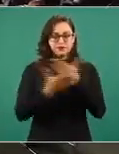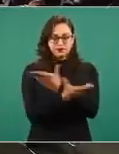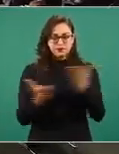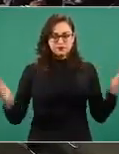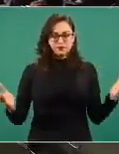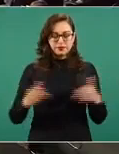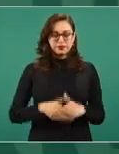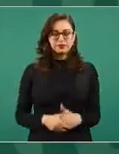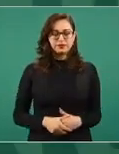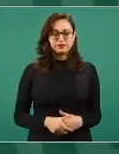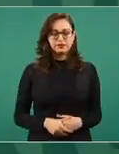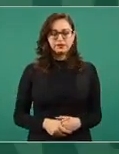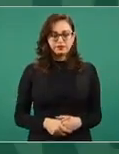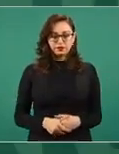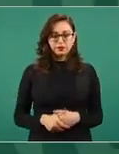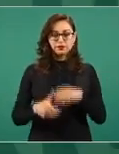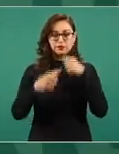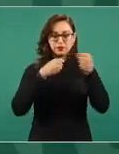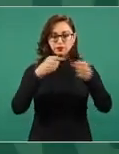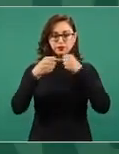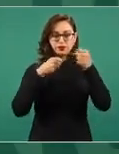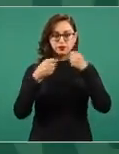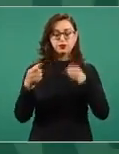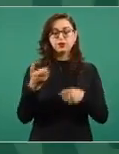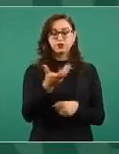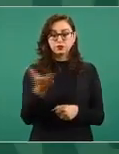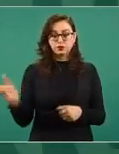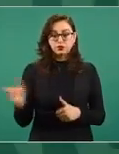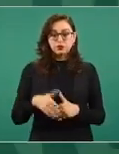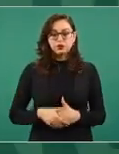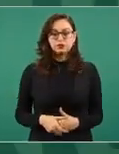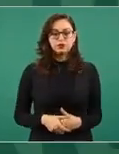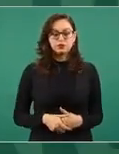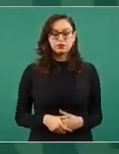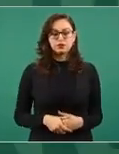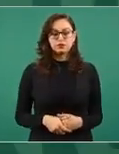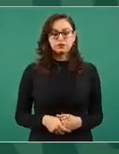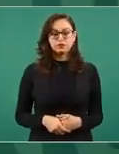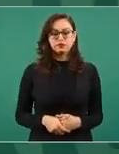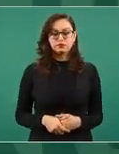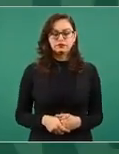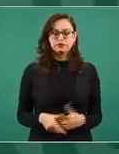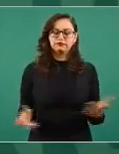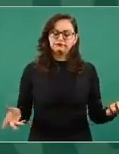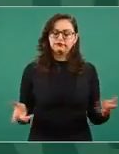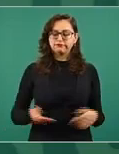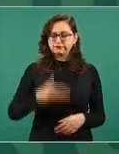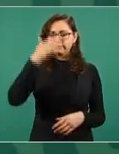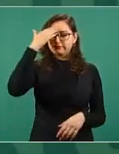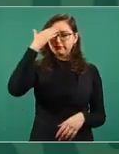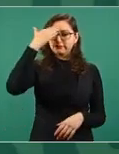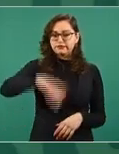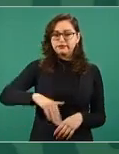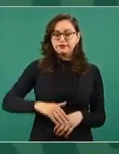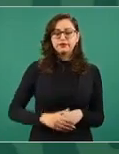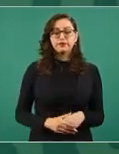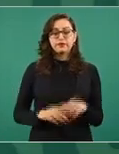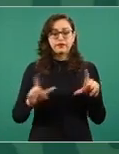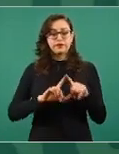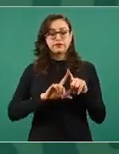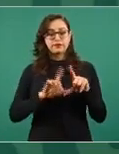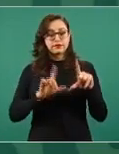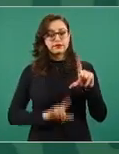señoras periodistas, como ustedes saben, el señor presidente de la República,